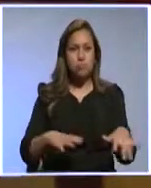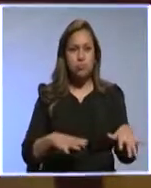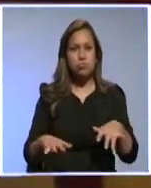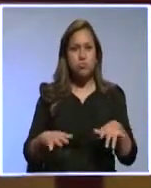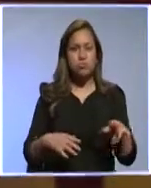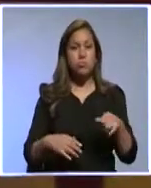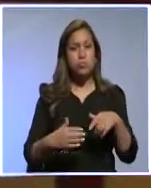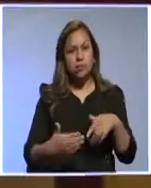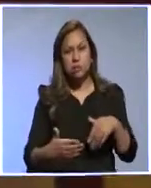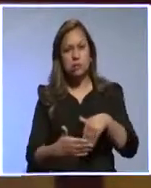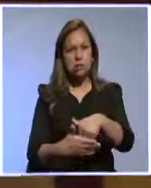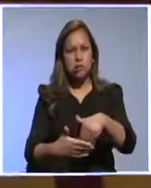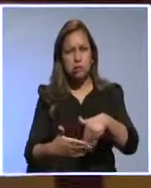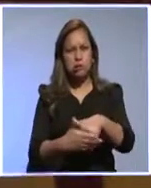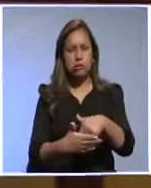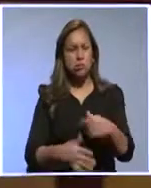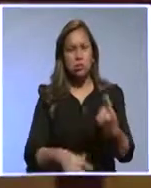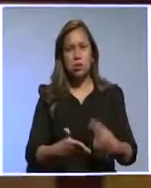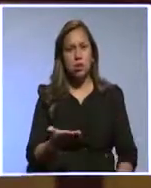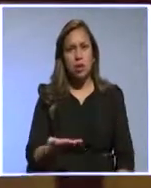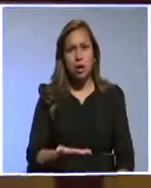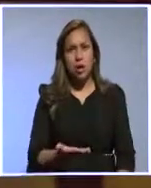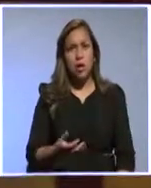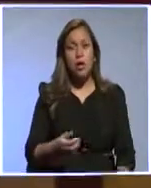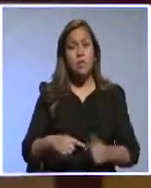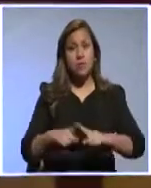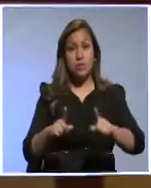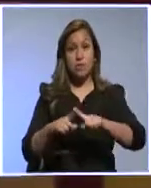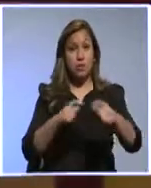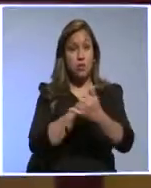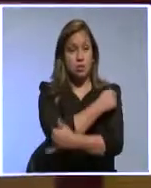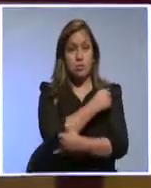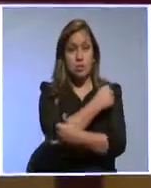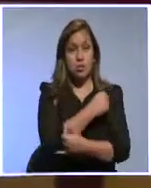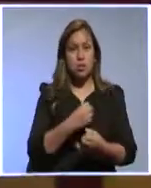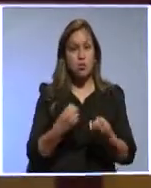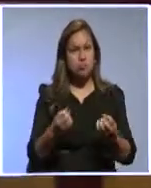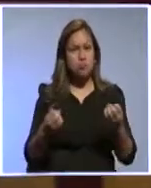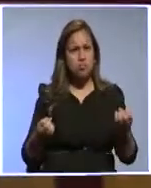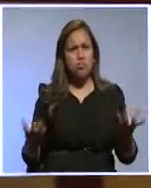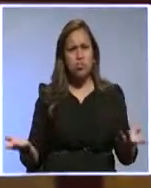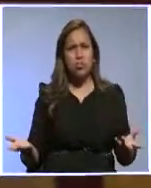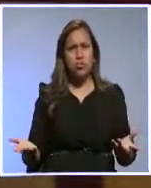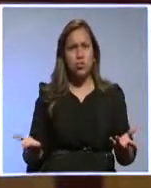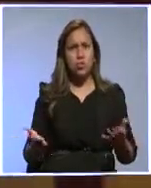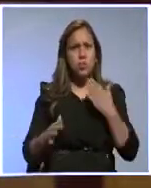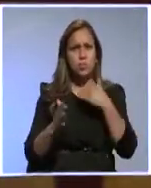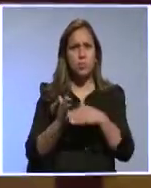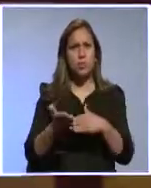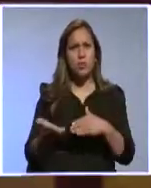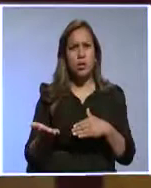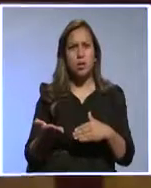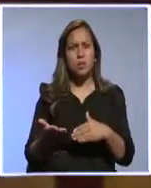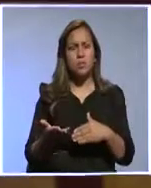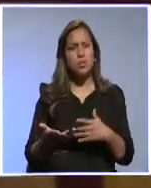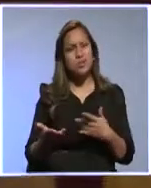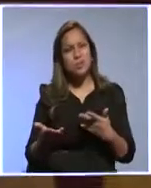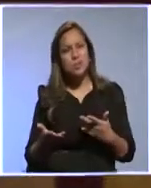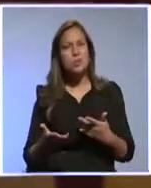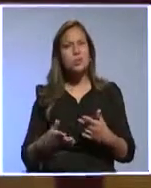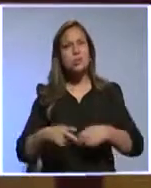gran reto que tienen los diferentes países es, hay mucha demanda de infraestructura